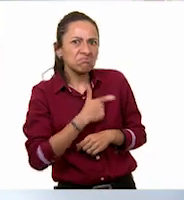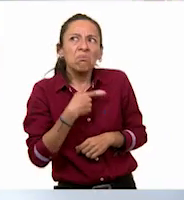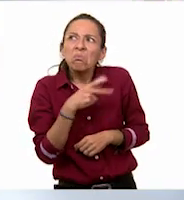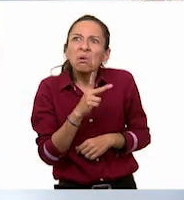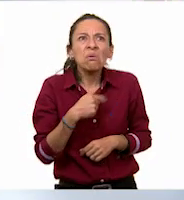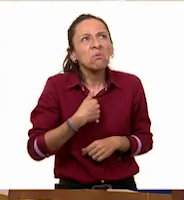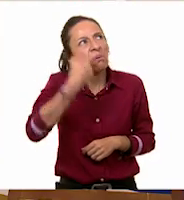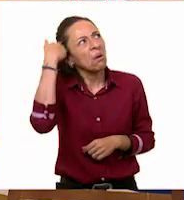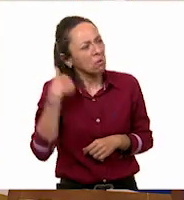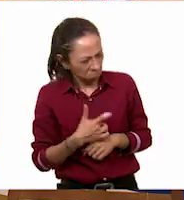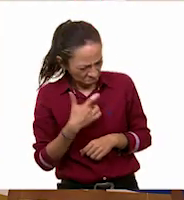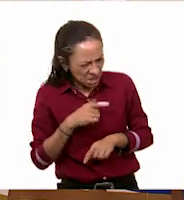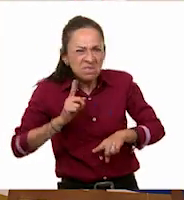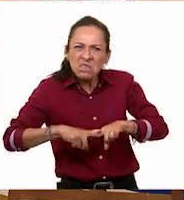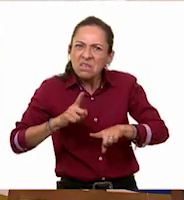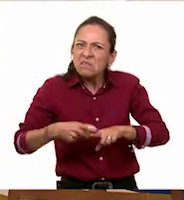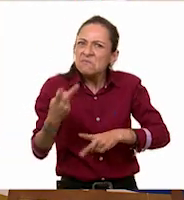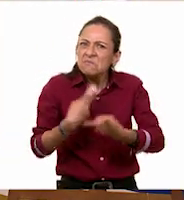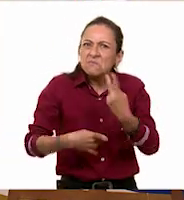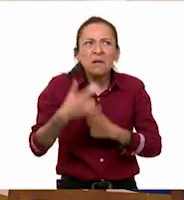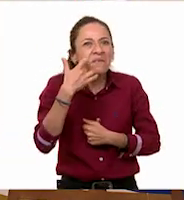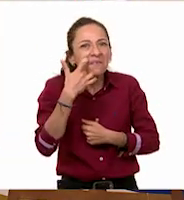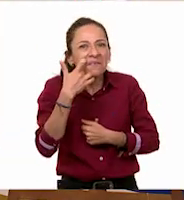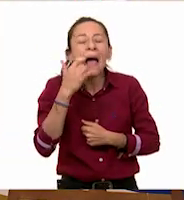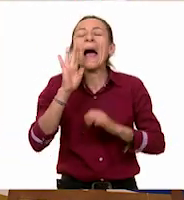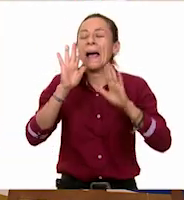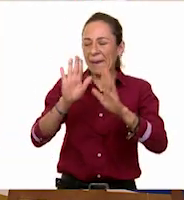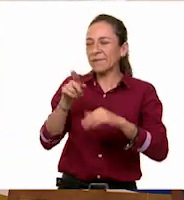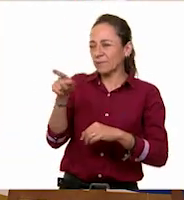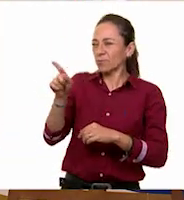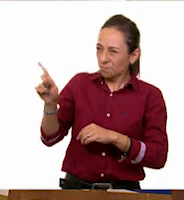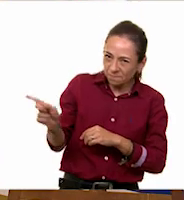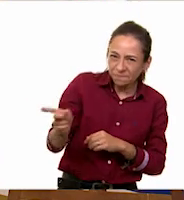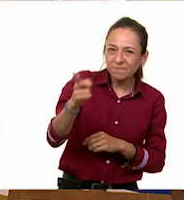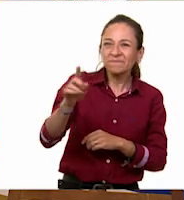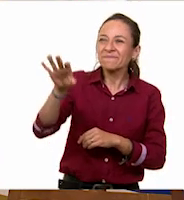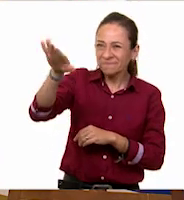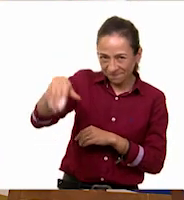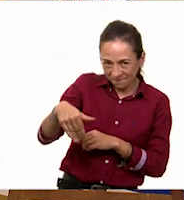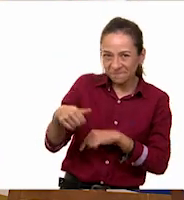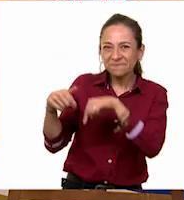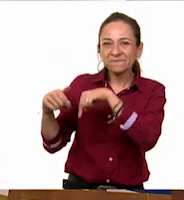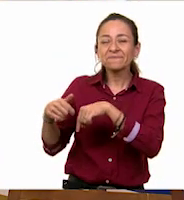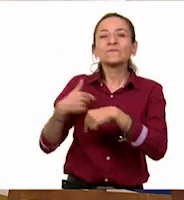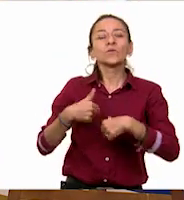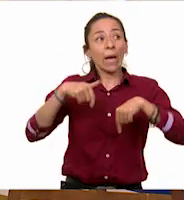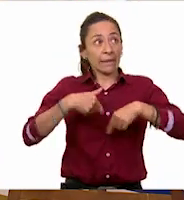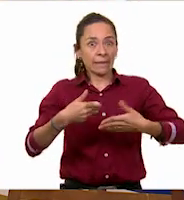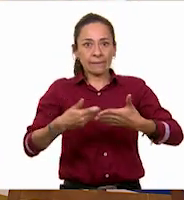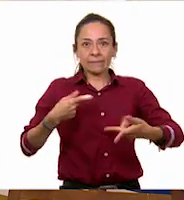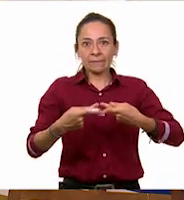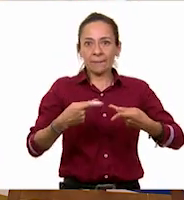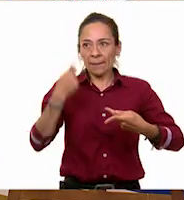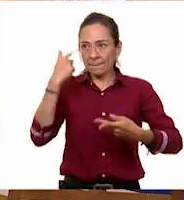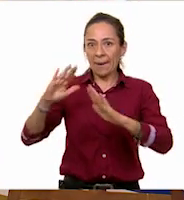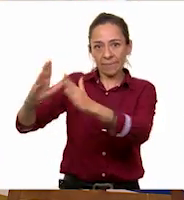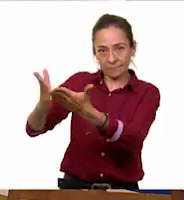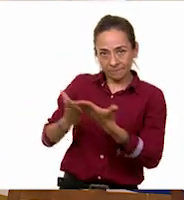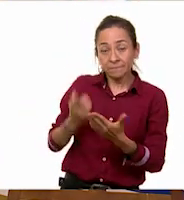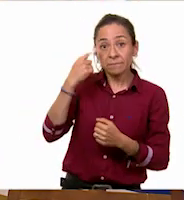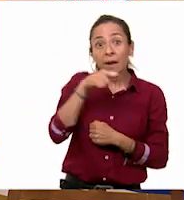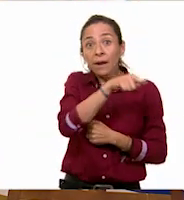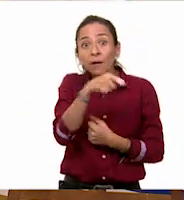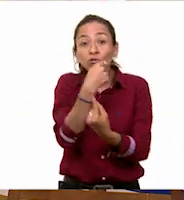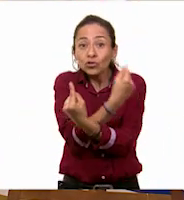hacemos esto? Pili, ve por mi invitada y yo los voy a esperar porque los voy a recibir para que las niñas y niños vean cómo tienen que